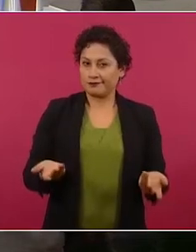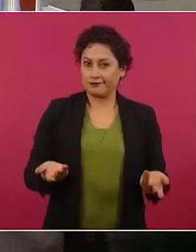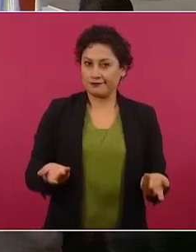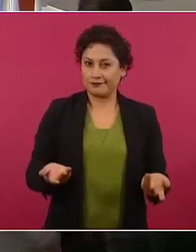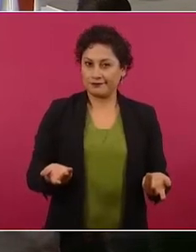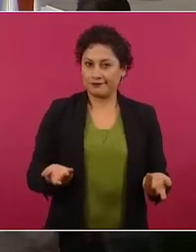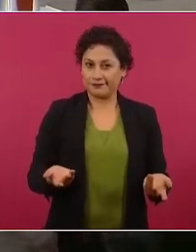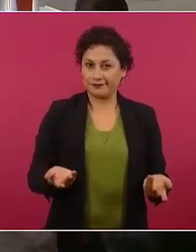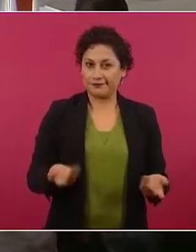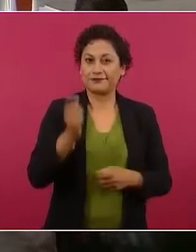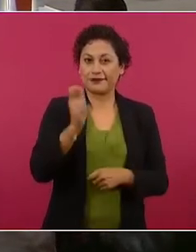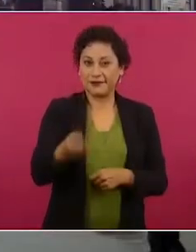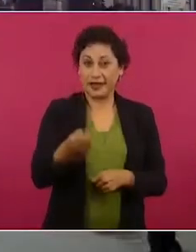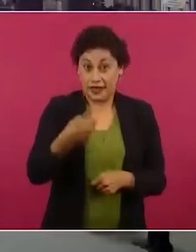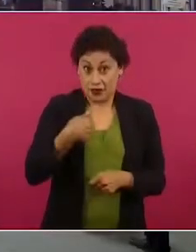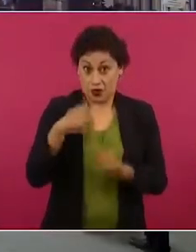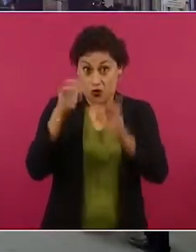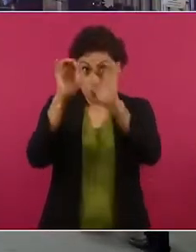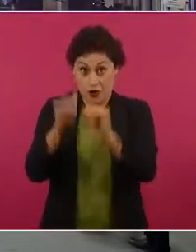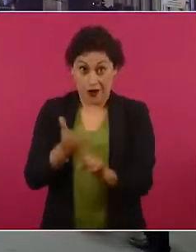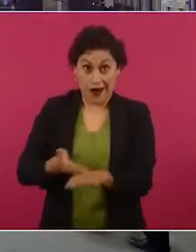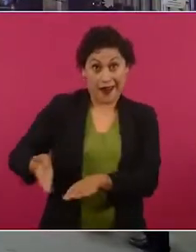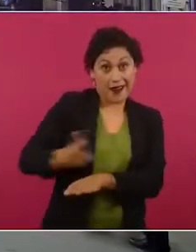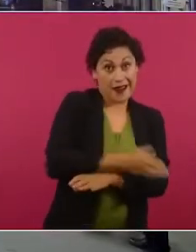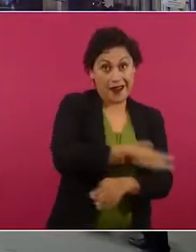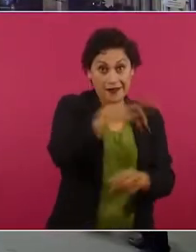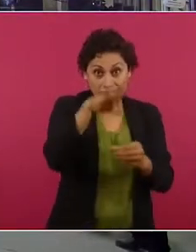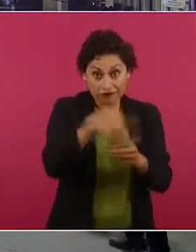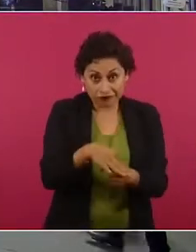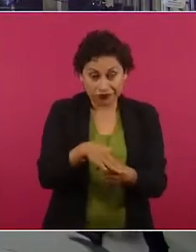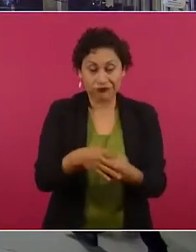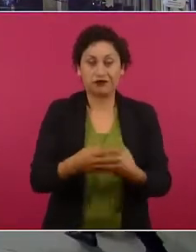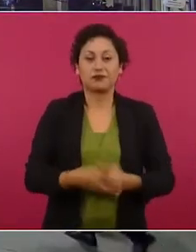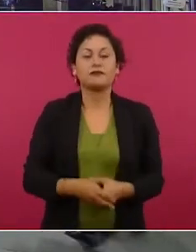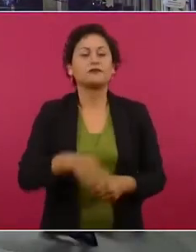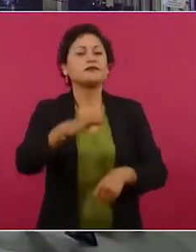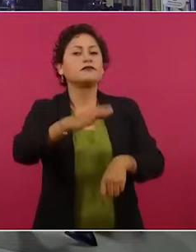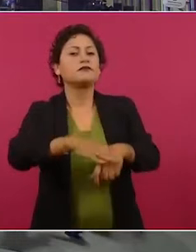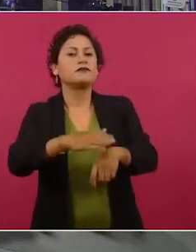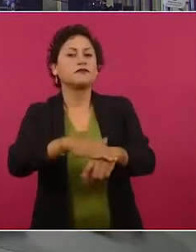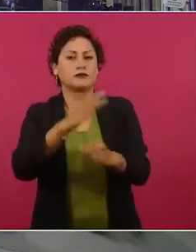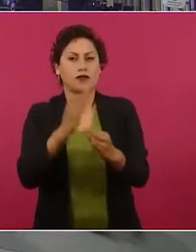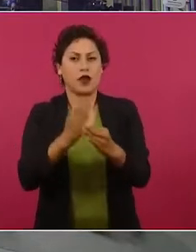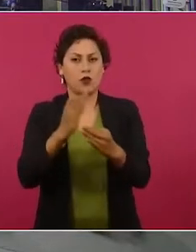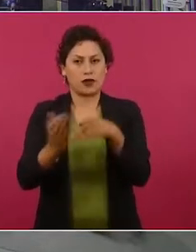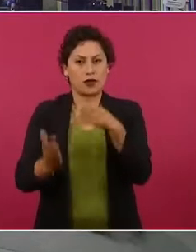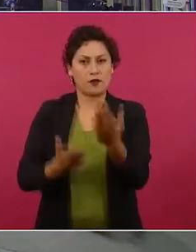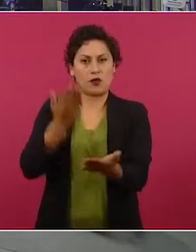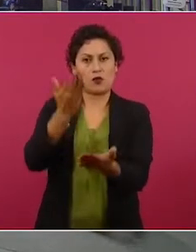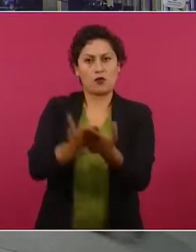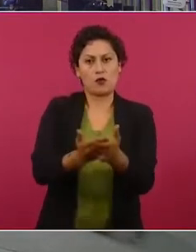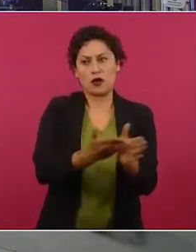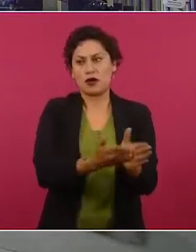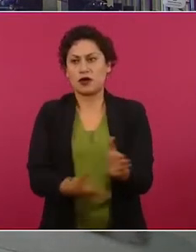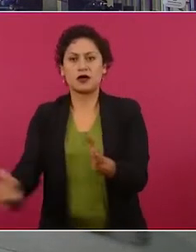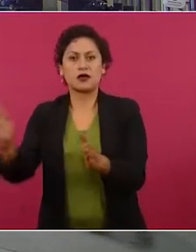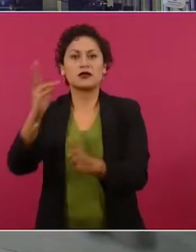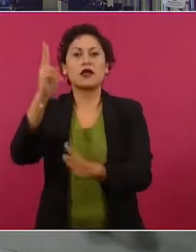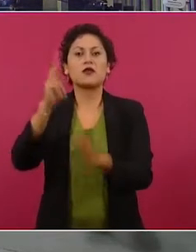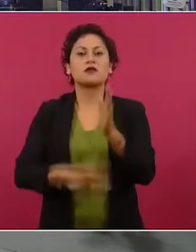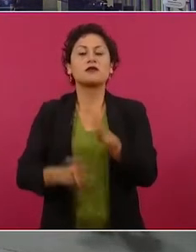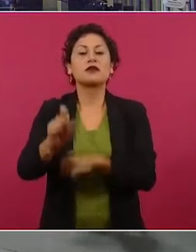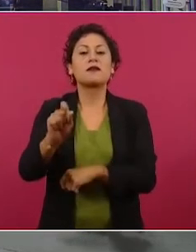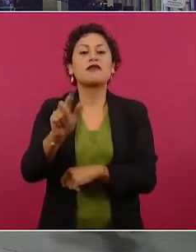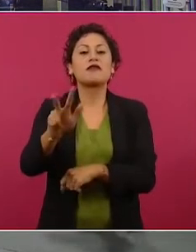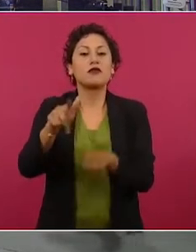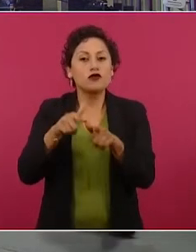de la elección. Ahora hay una propuesta para que se puedan quedar hasta el 2028, hay una iniciativa. ¿Usted